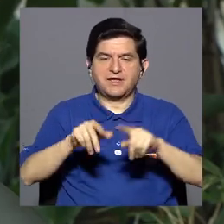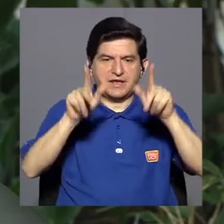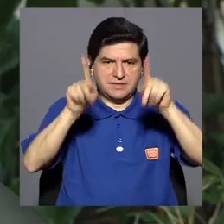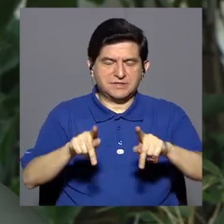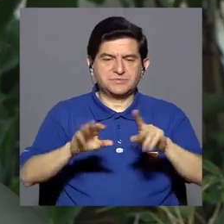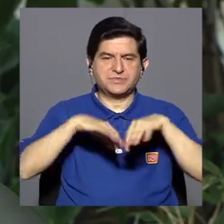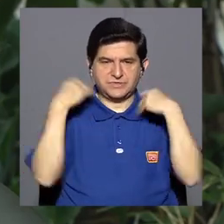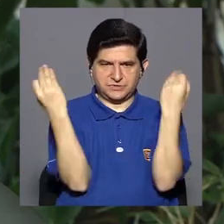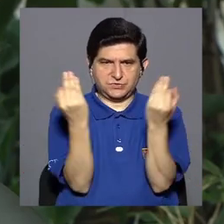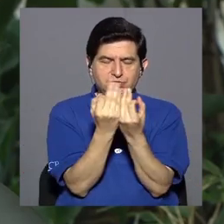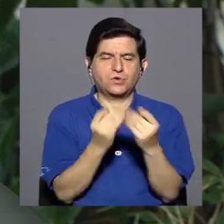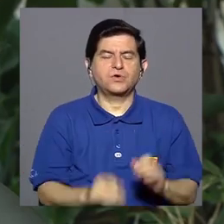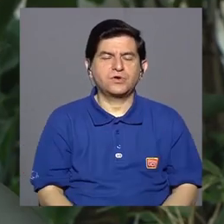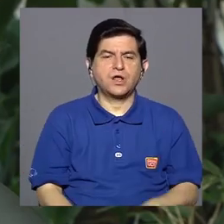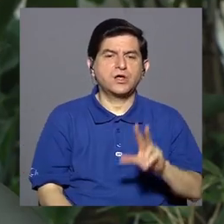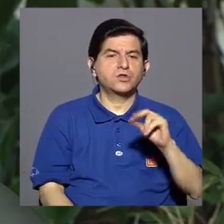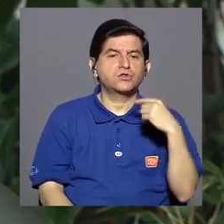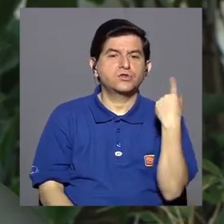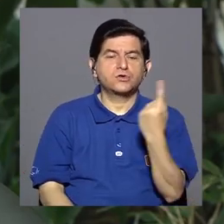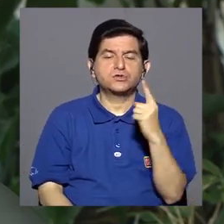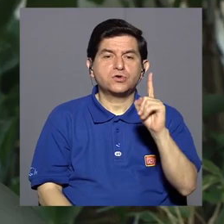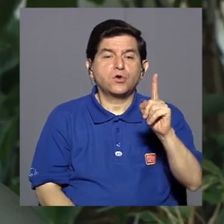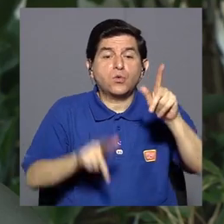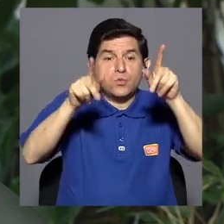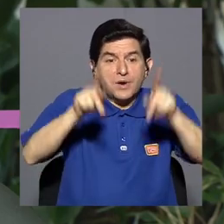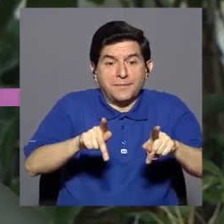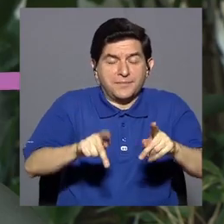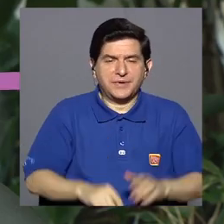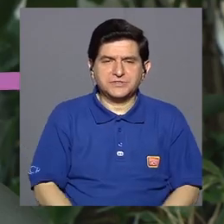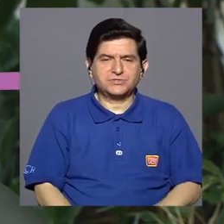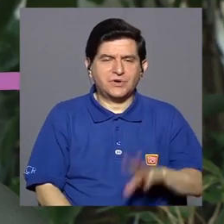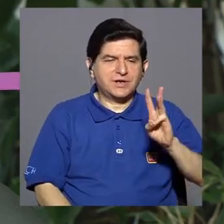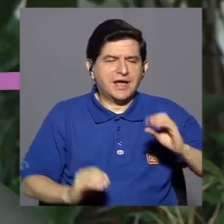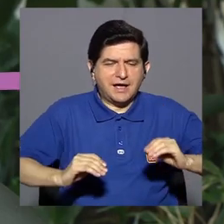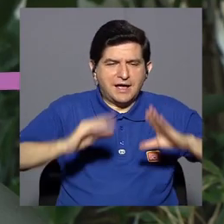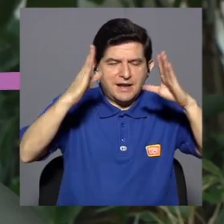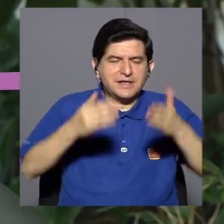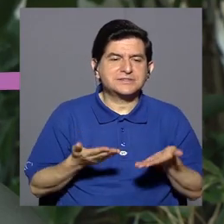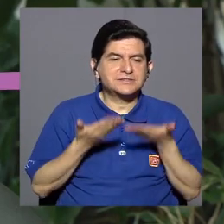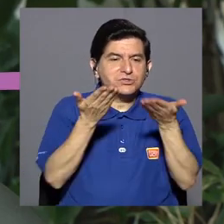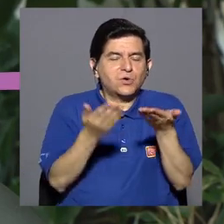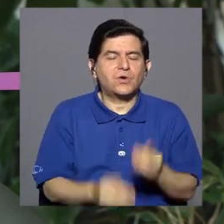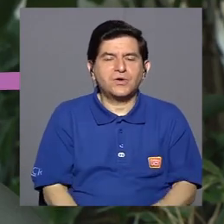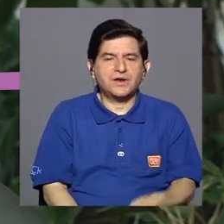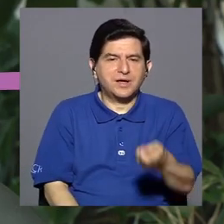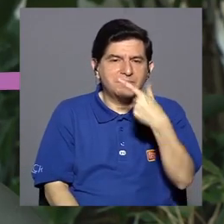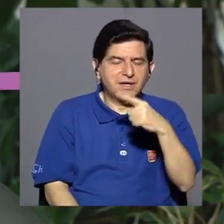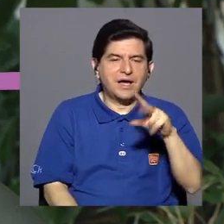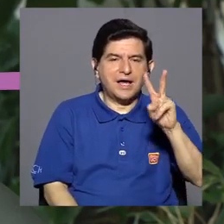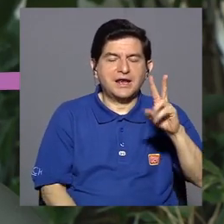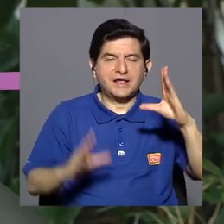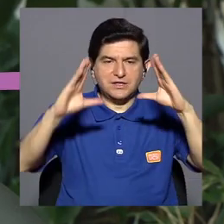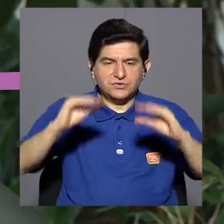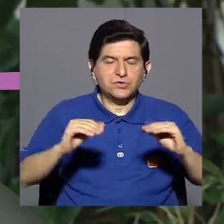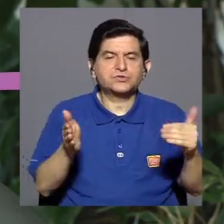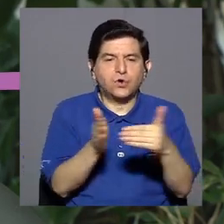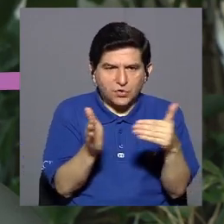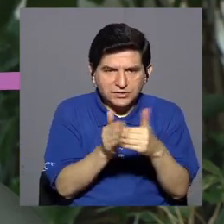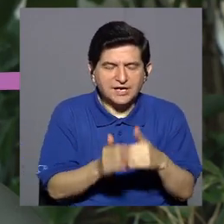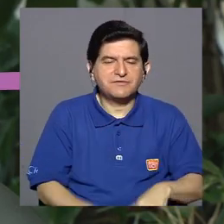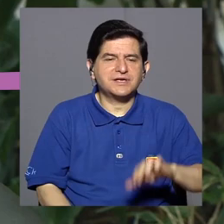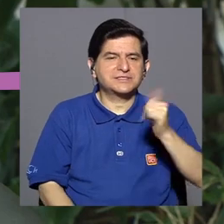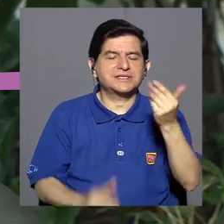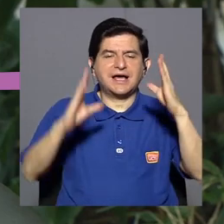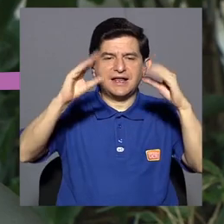integrantes de la familia, no es que tiene que estar ánea a las 6 de la mañana para dar el medicamento, a las 2 de la tarde para dar el